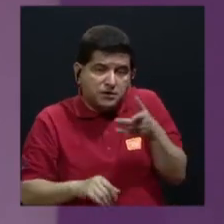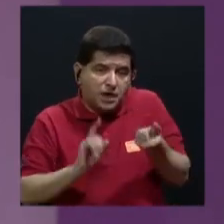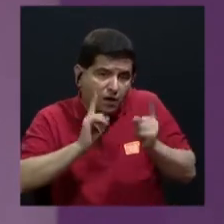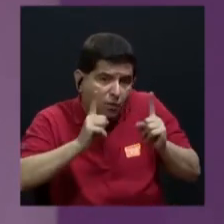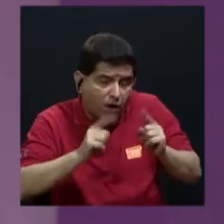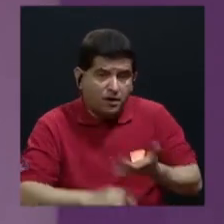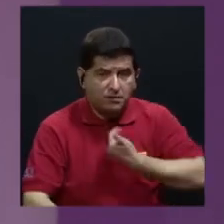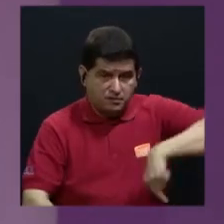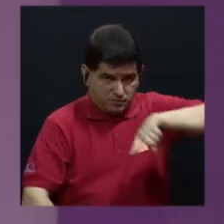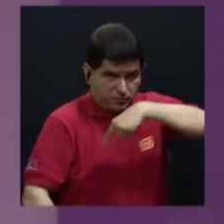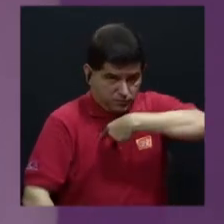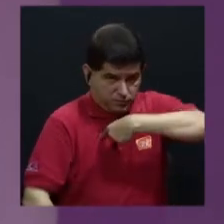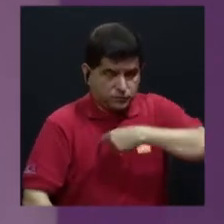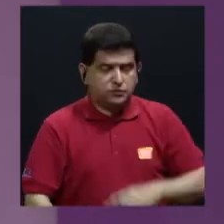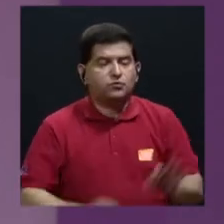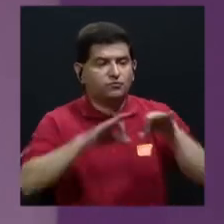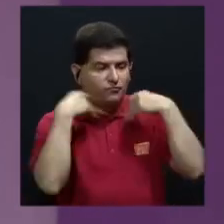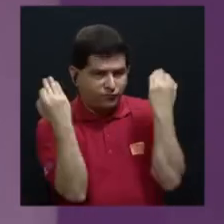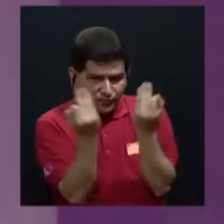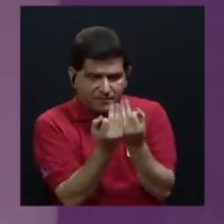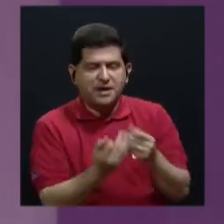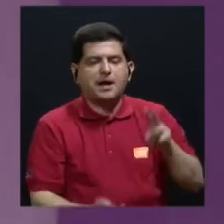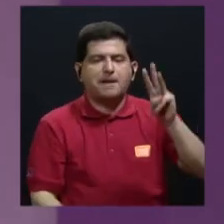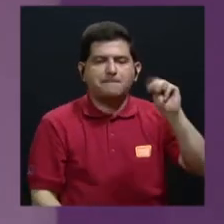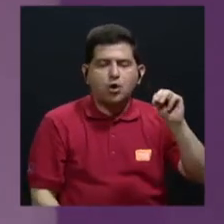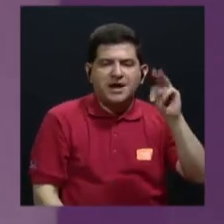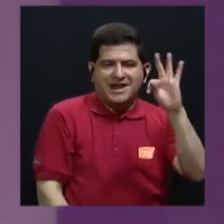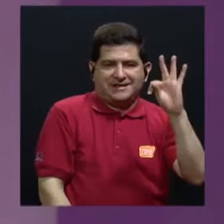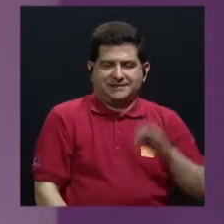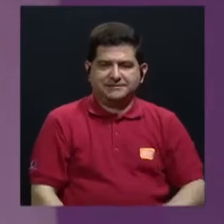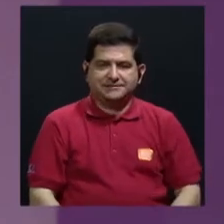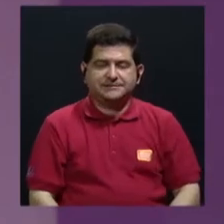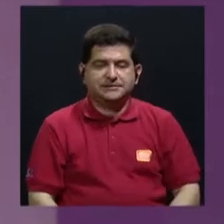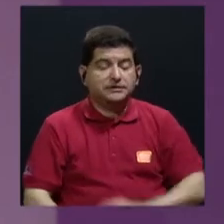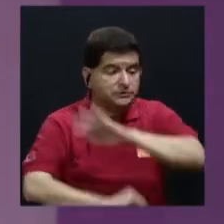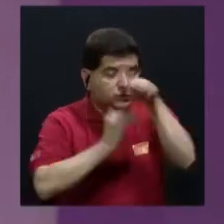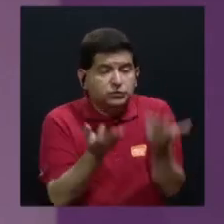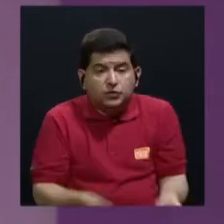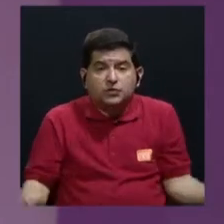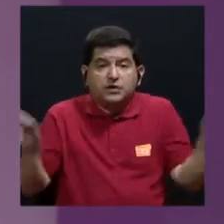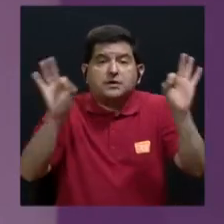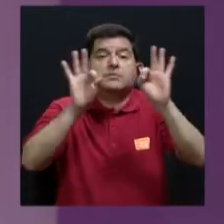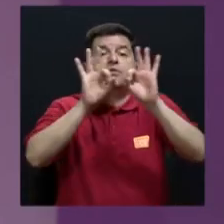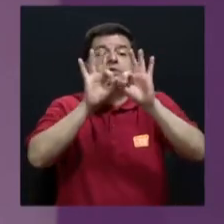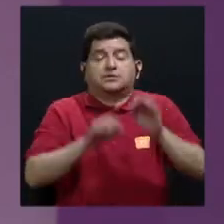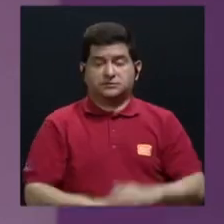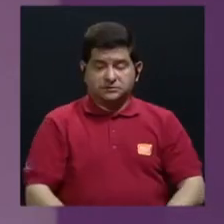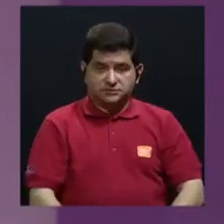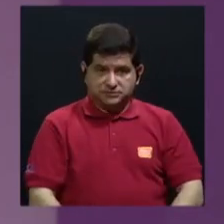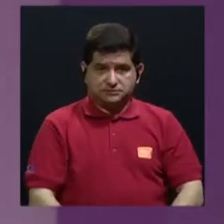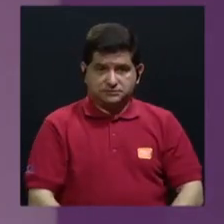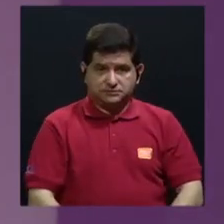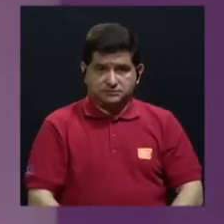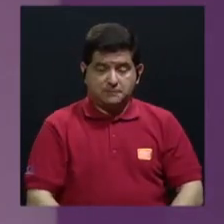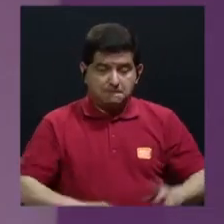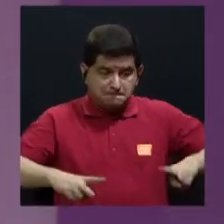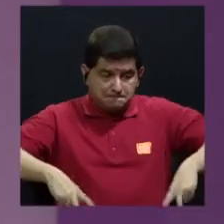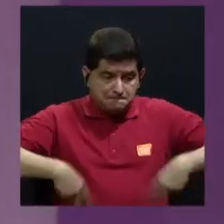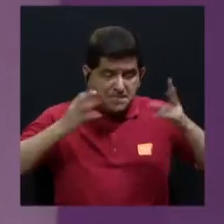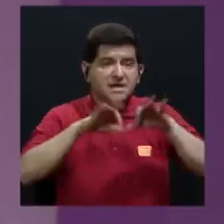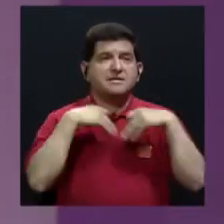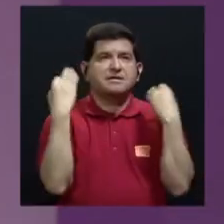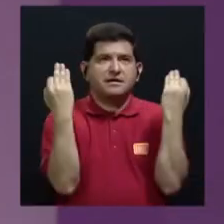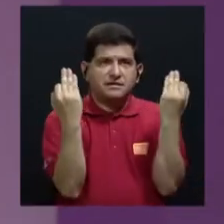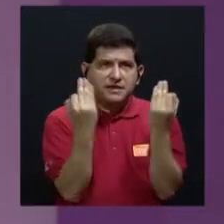para nosotros, para la familia Molina Teysen es toda la importancia del mundo. La vida de la